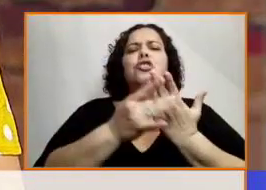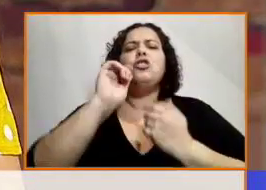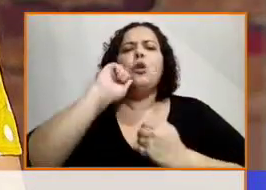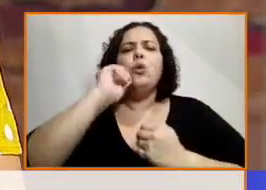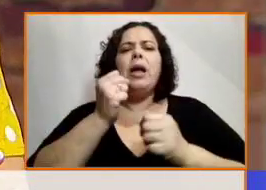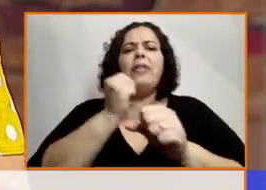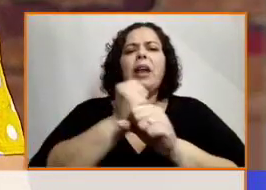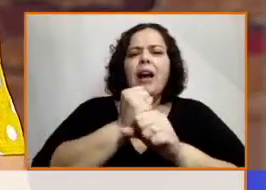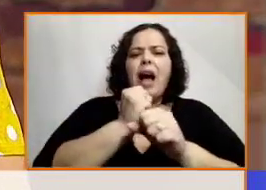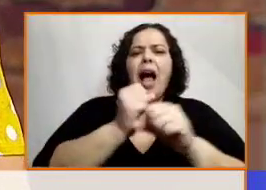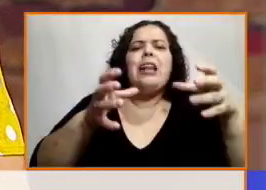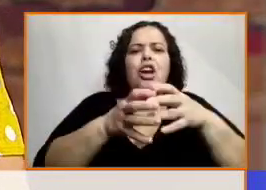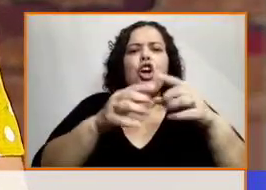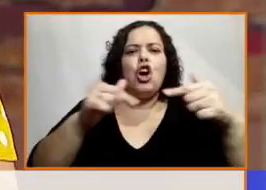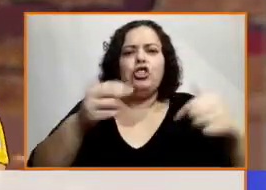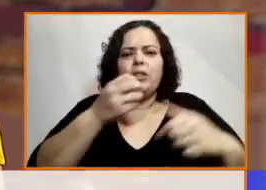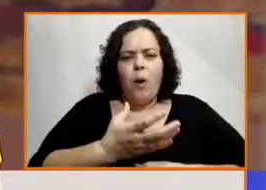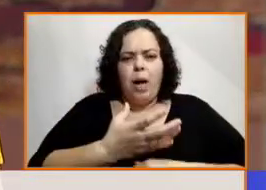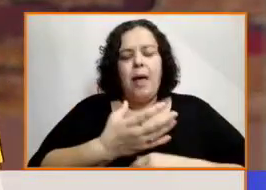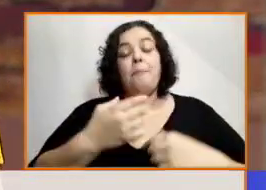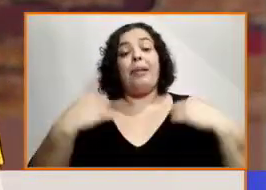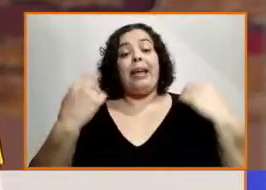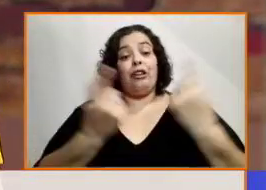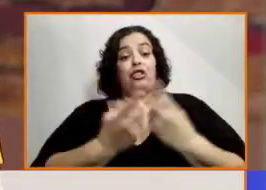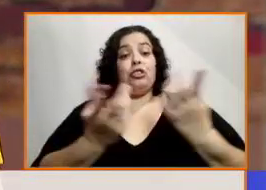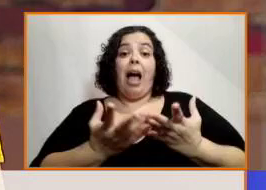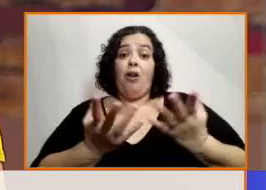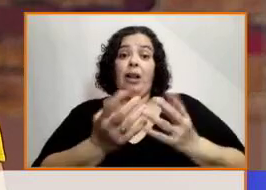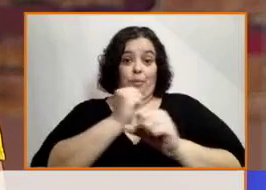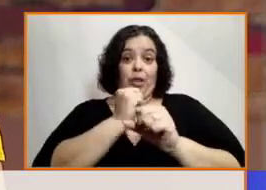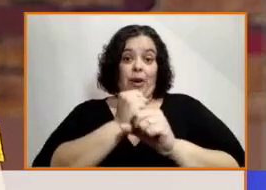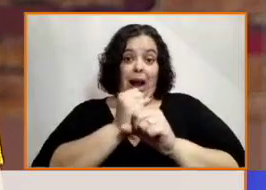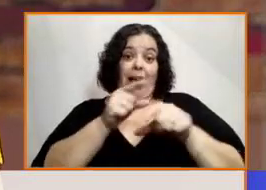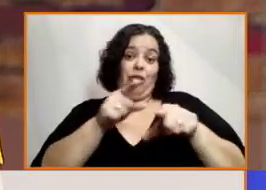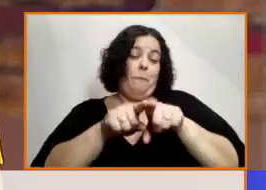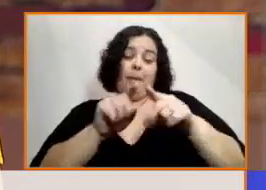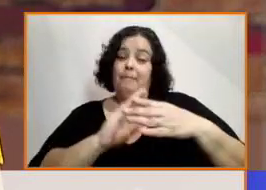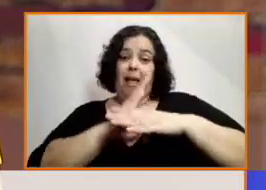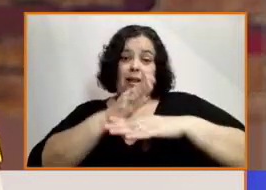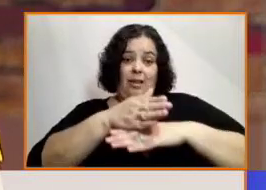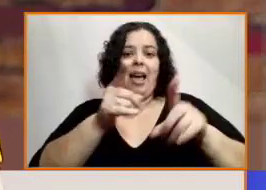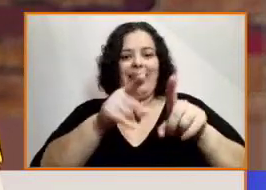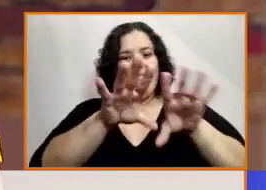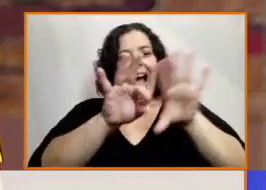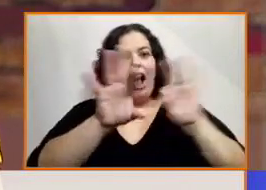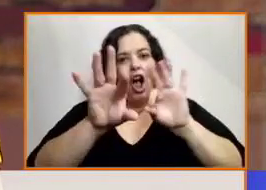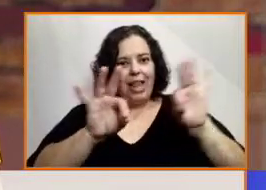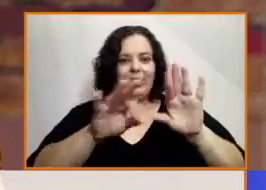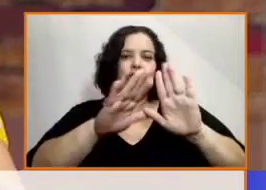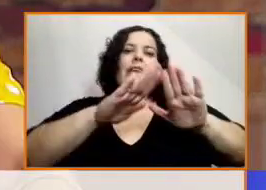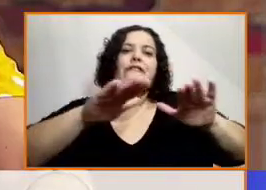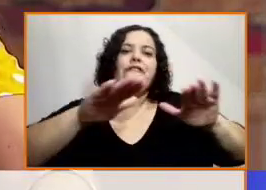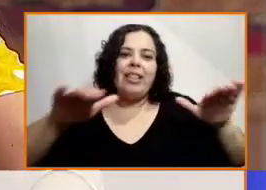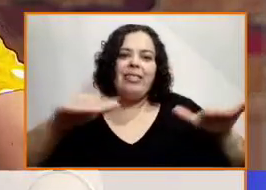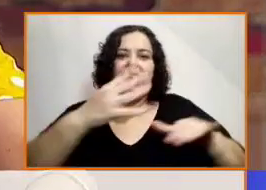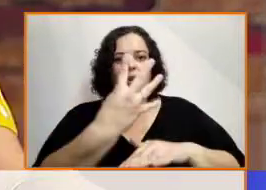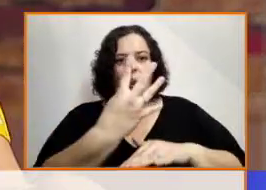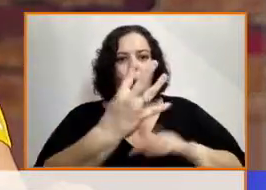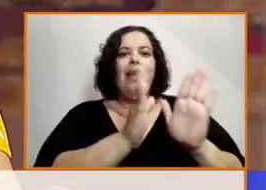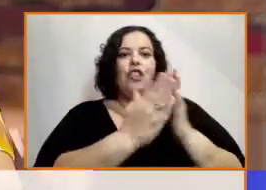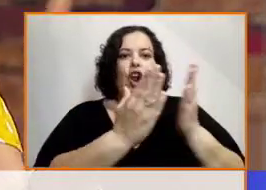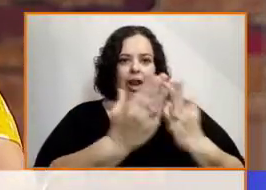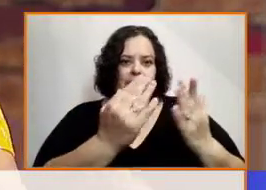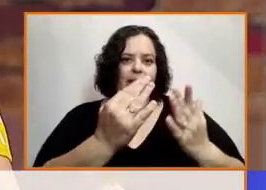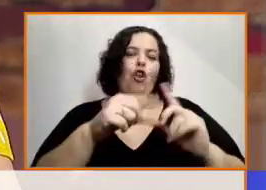actualmente estamos trabajando con esta línea editorial, más allá de la colección, esta colección que es infantil, que es una colección de cuatro libros, en donde los próximos